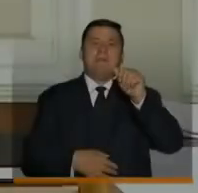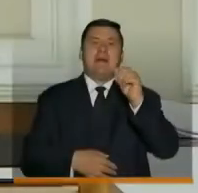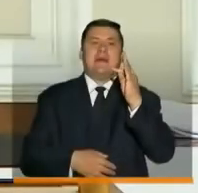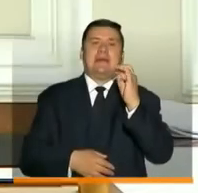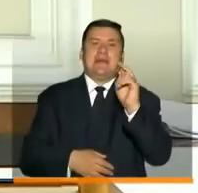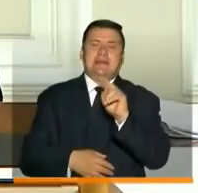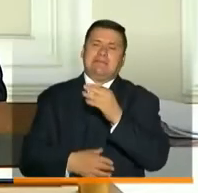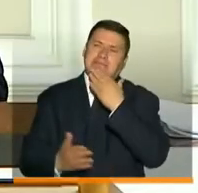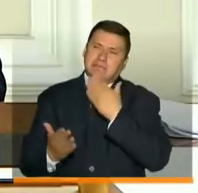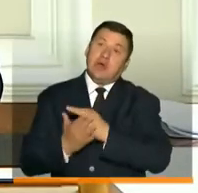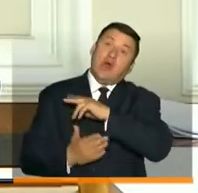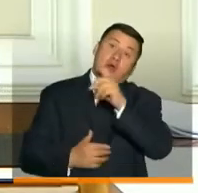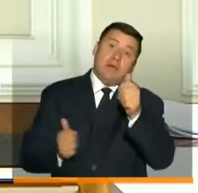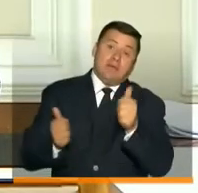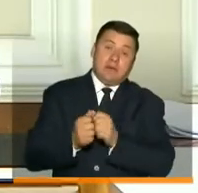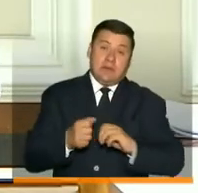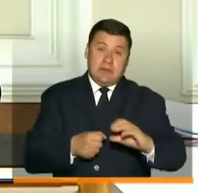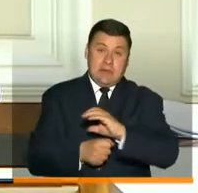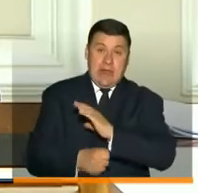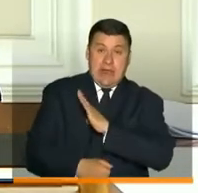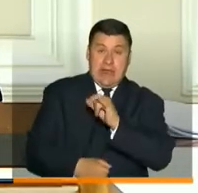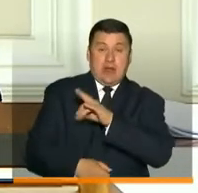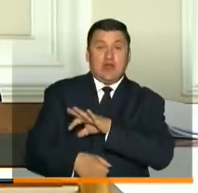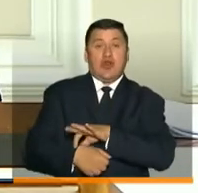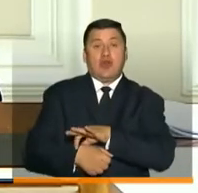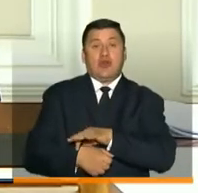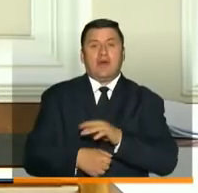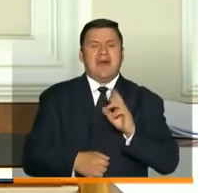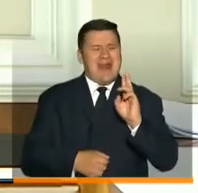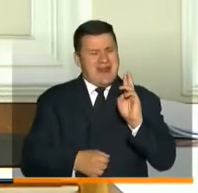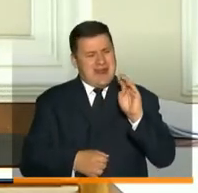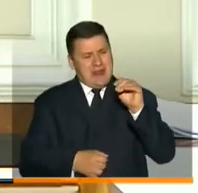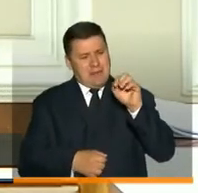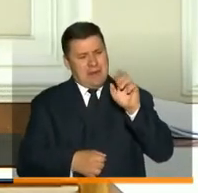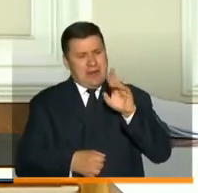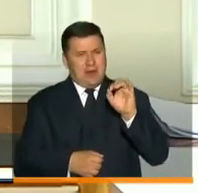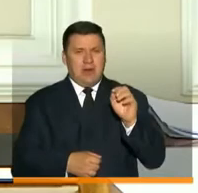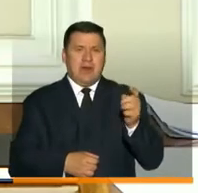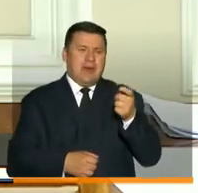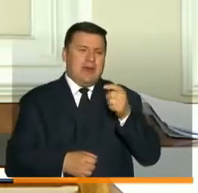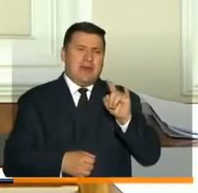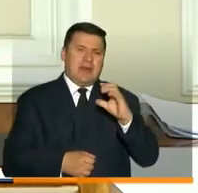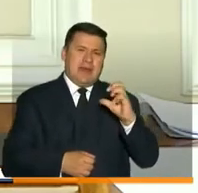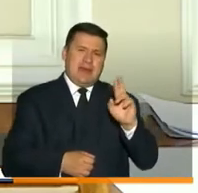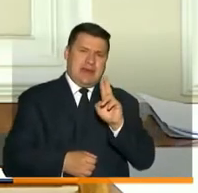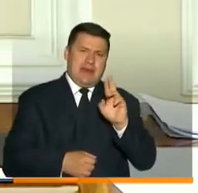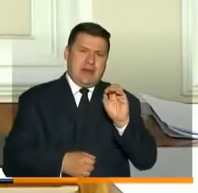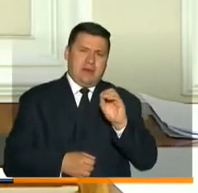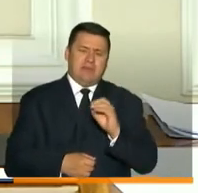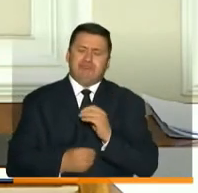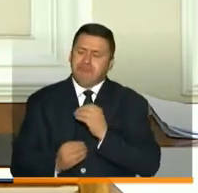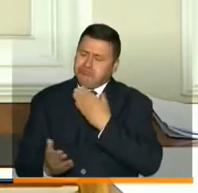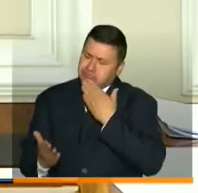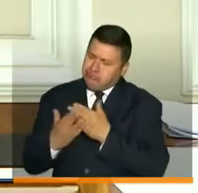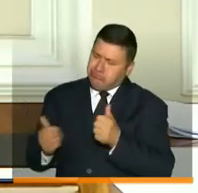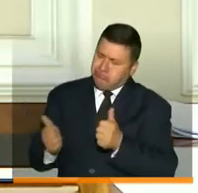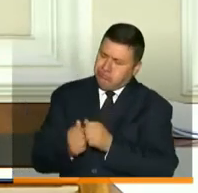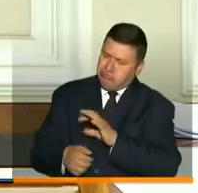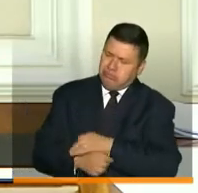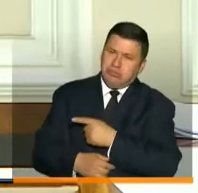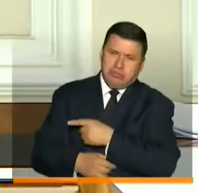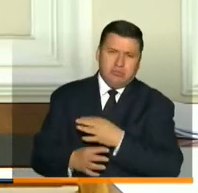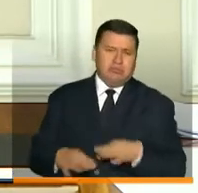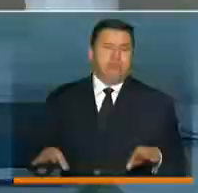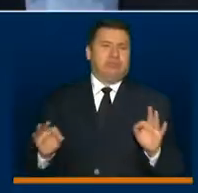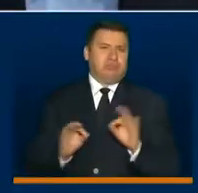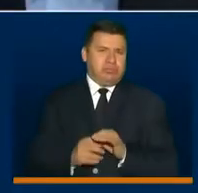Nos acompaña desde la ciudad de Cali el doctor Ramiro Guerrero. Doctor Guerrero, muchas gracias por estar con nosotros. Usted hace